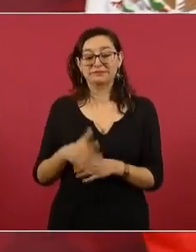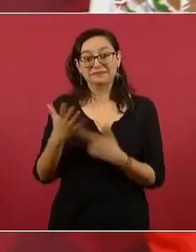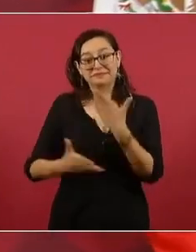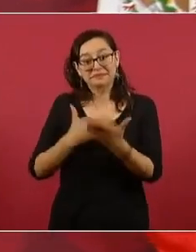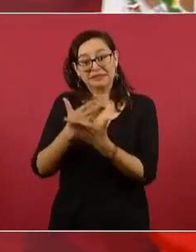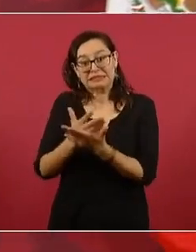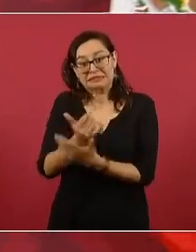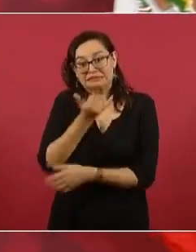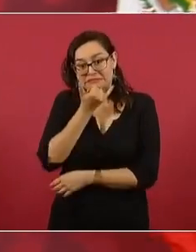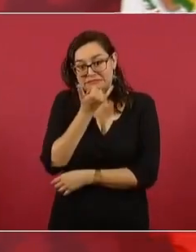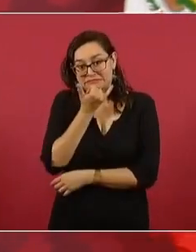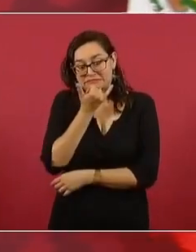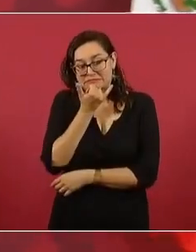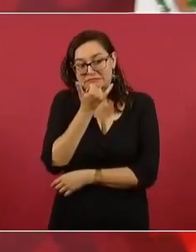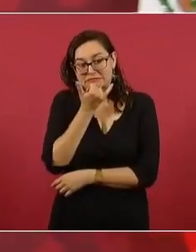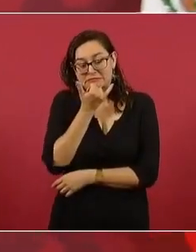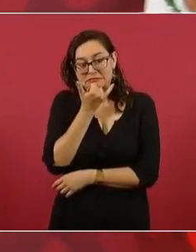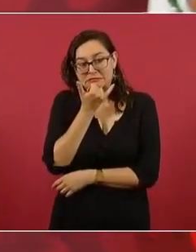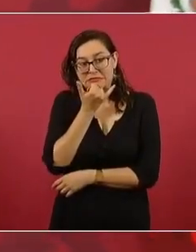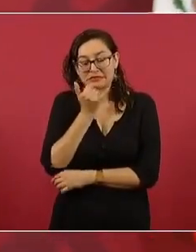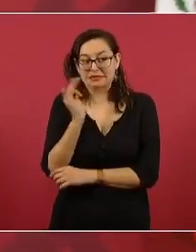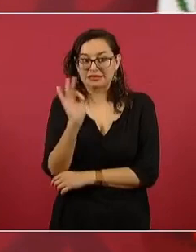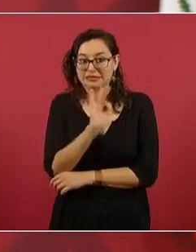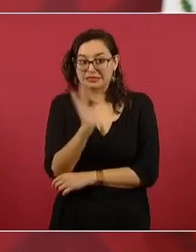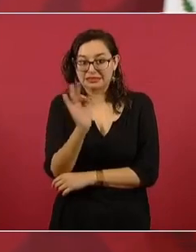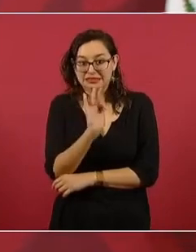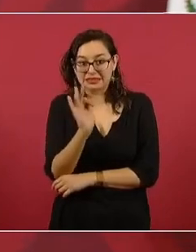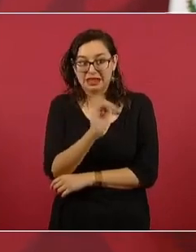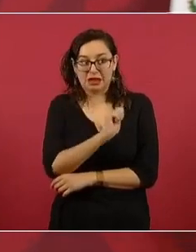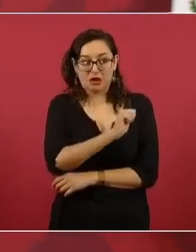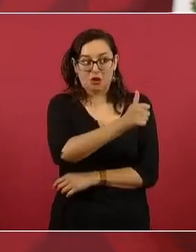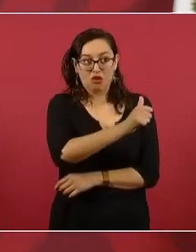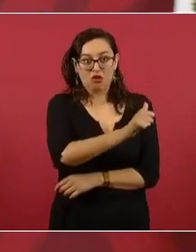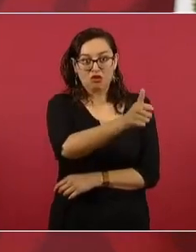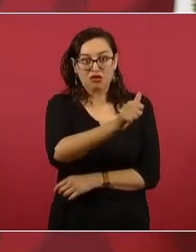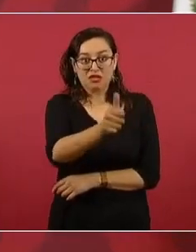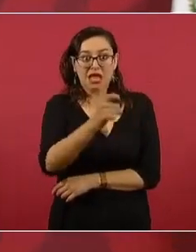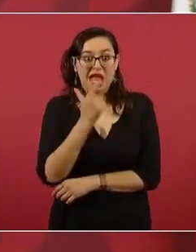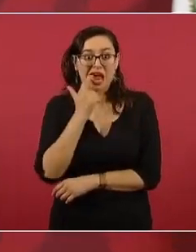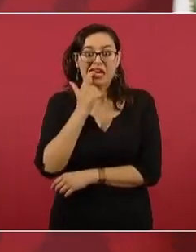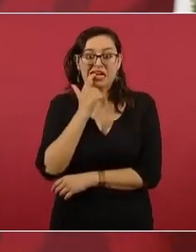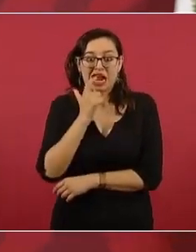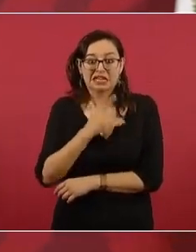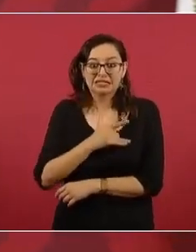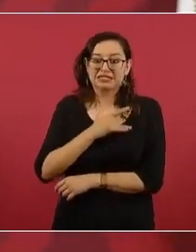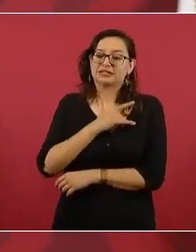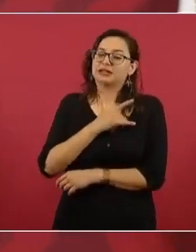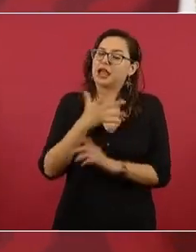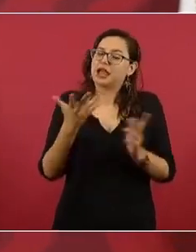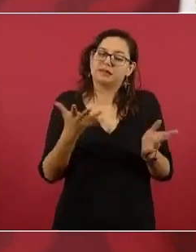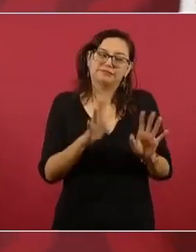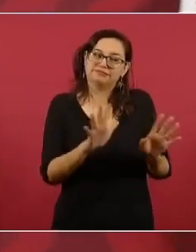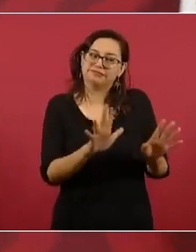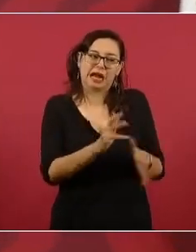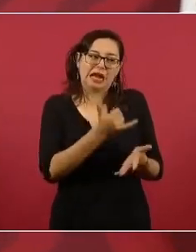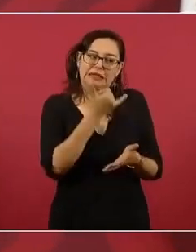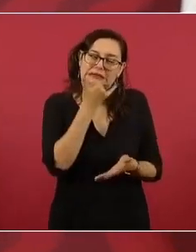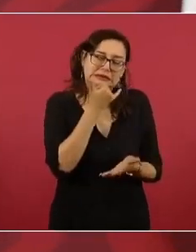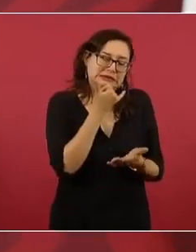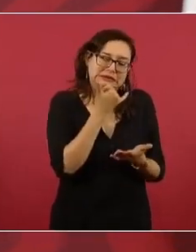y sentimientos, pero